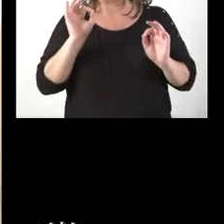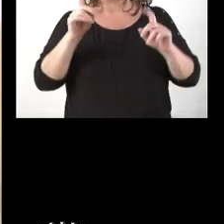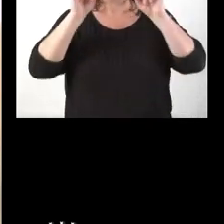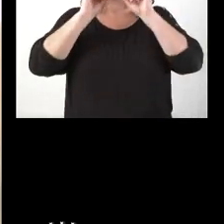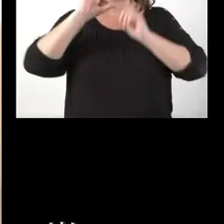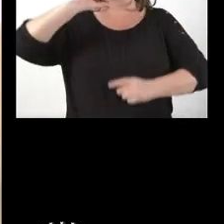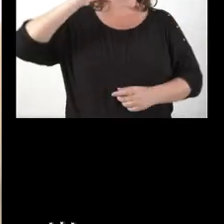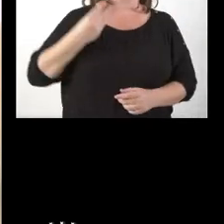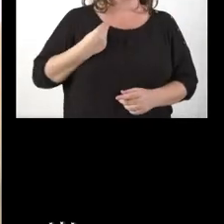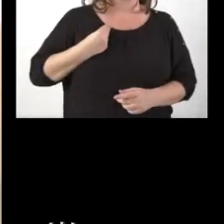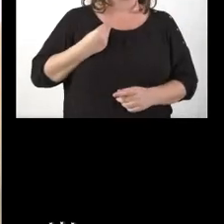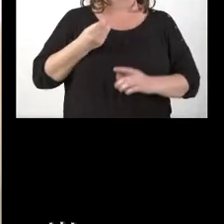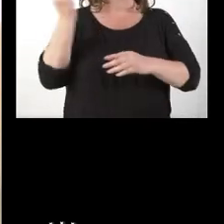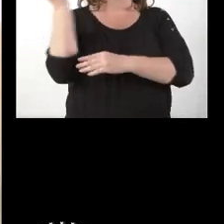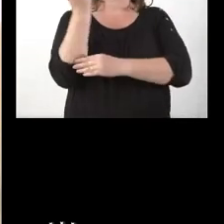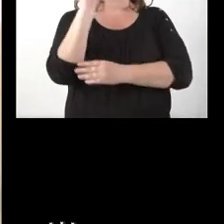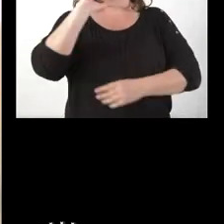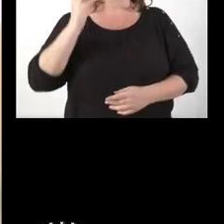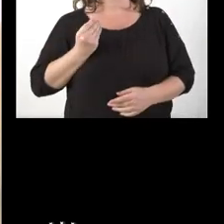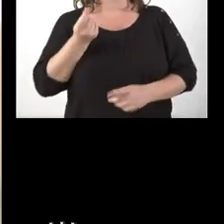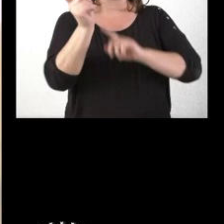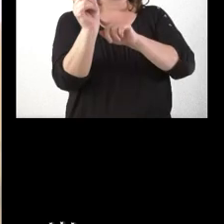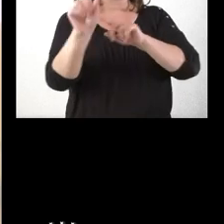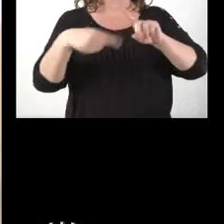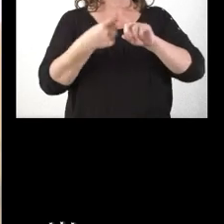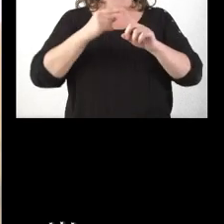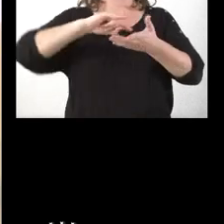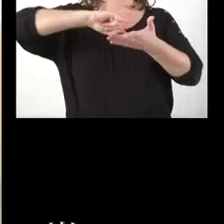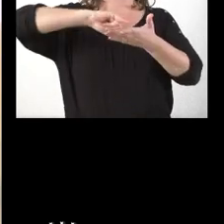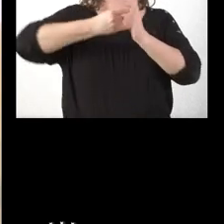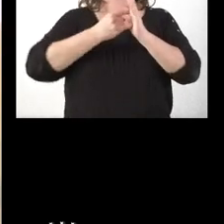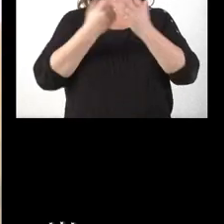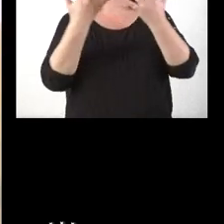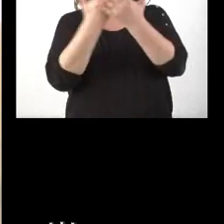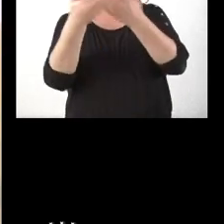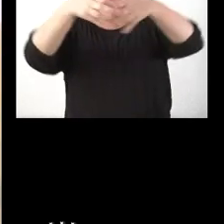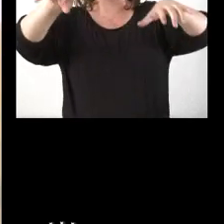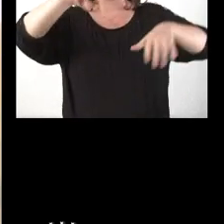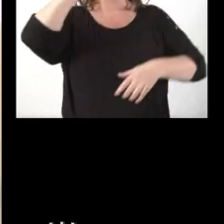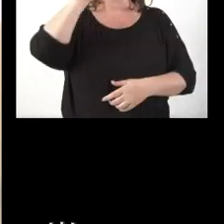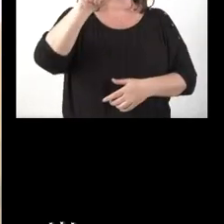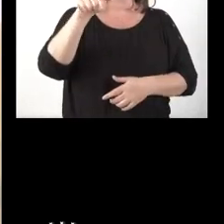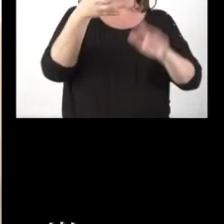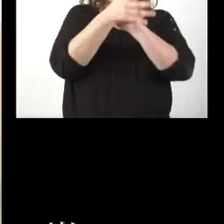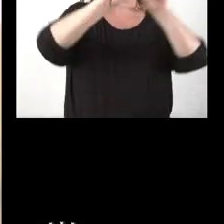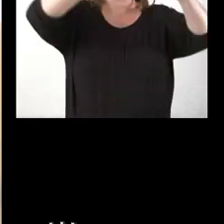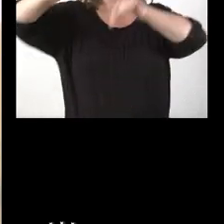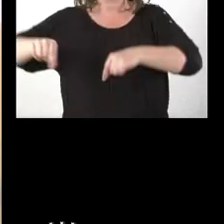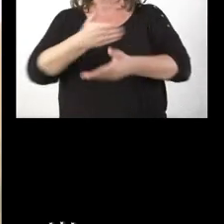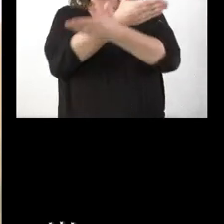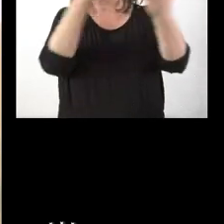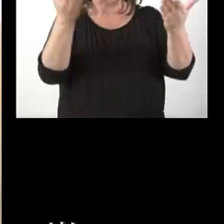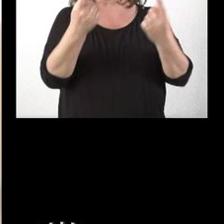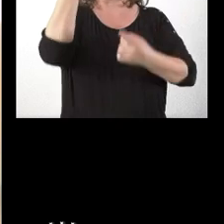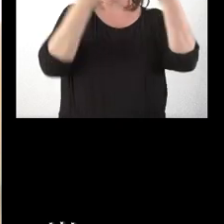Ponferrada, de la estación de Ponferrada, y la del proyecto de intermodalidad, aunque bueno, si pueden especificarla del resto de la provincia, seguro que a algunos